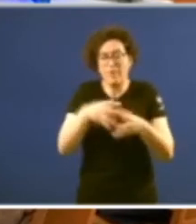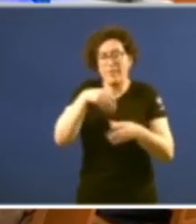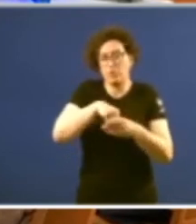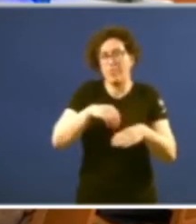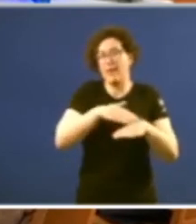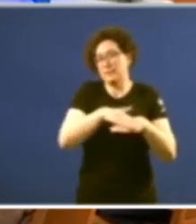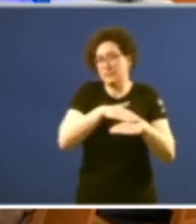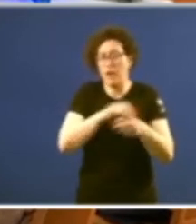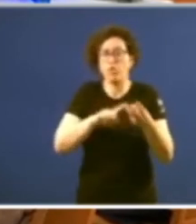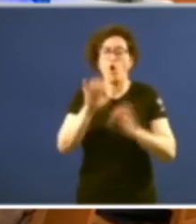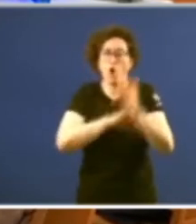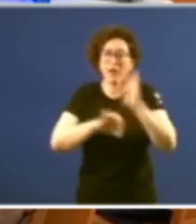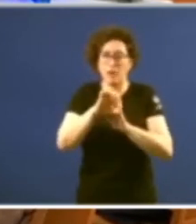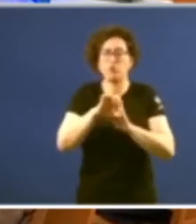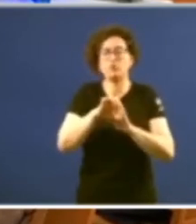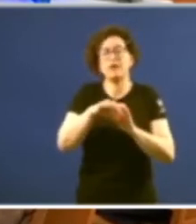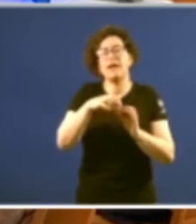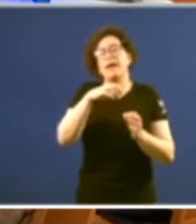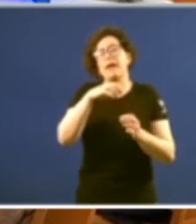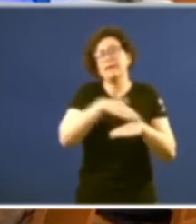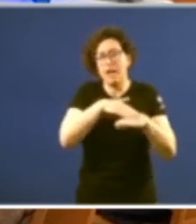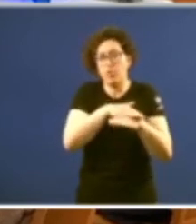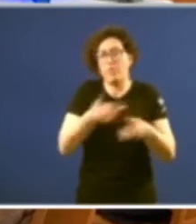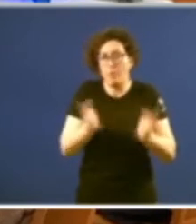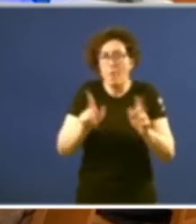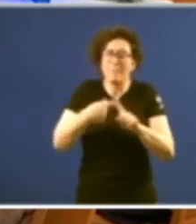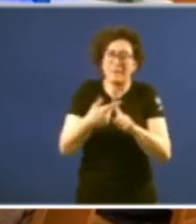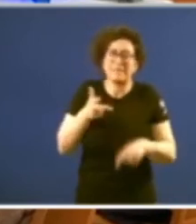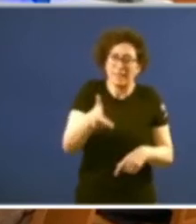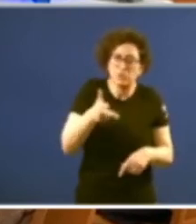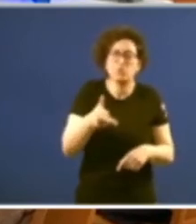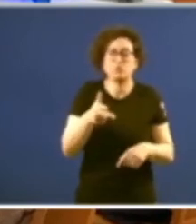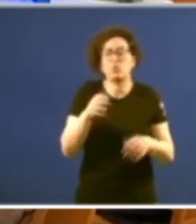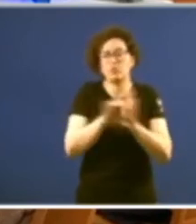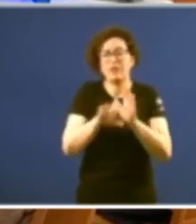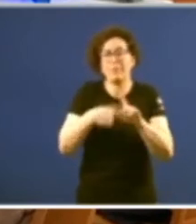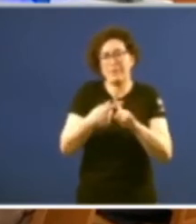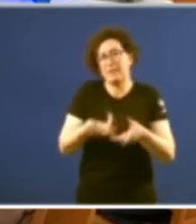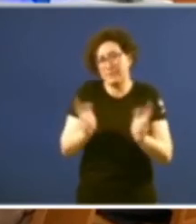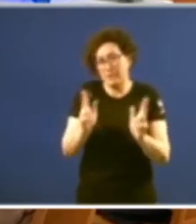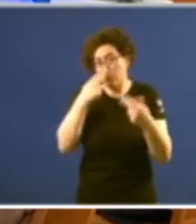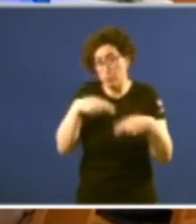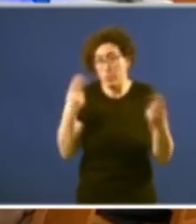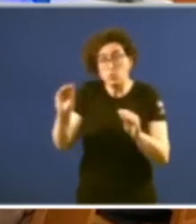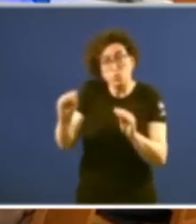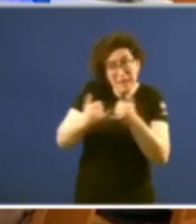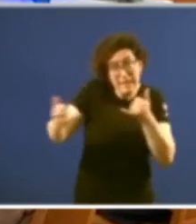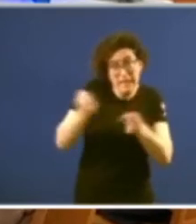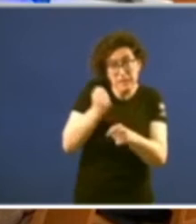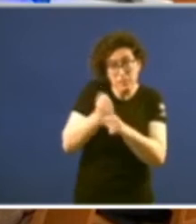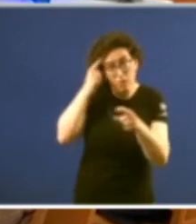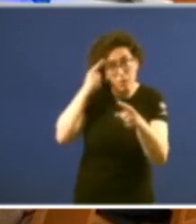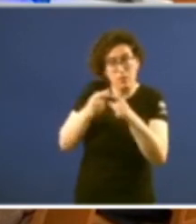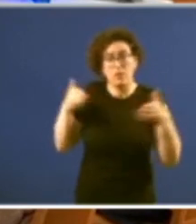Órganos do Estado Democrático e Dereitos Constitucionais e Liberdades Públicas A súa liña de traballo centrase